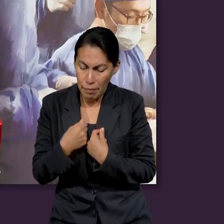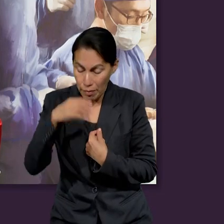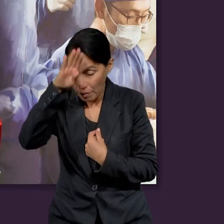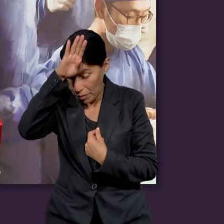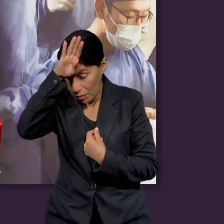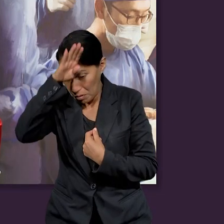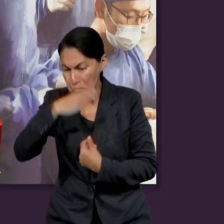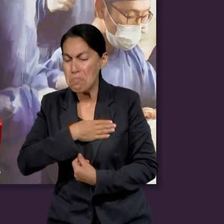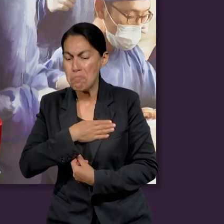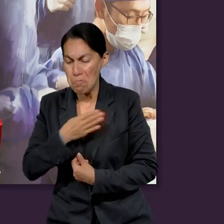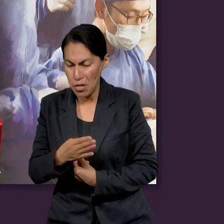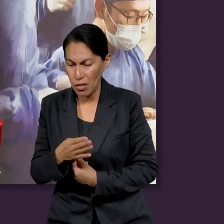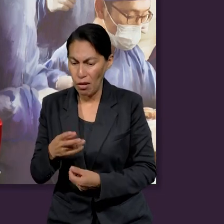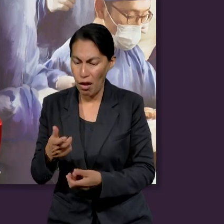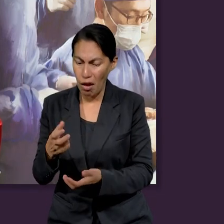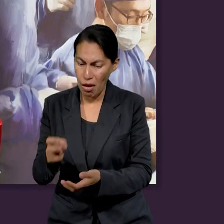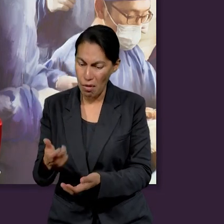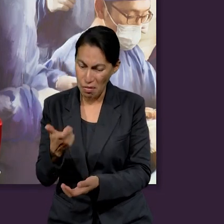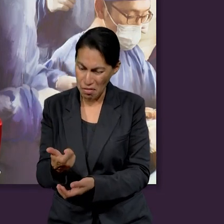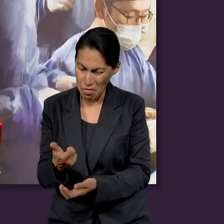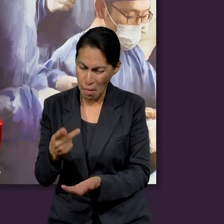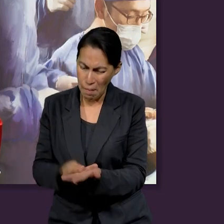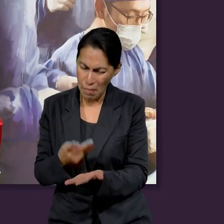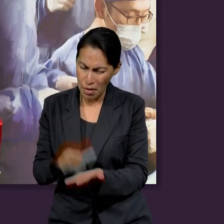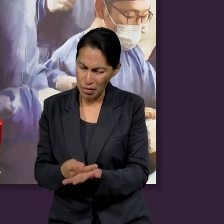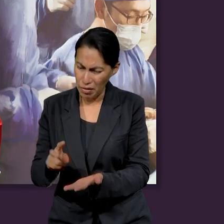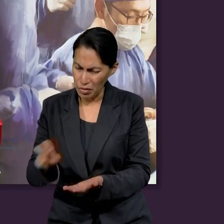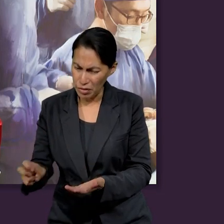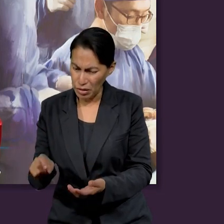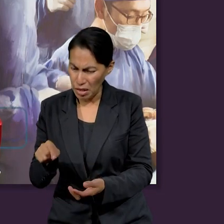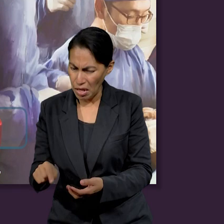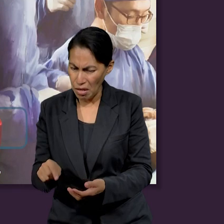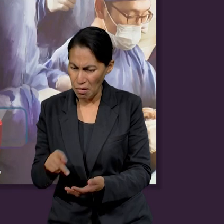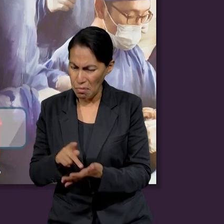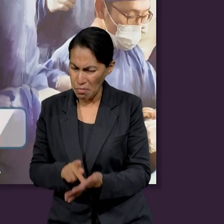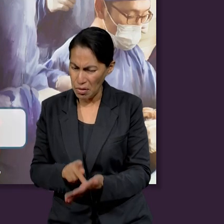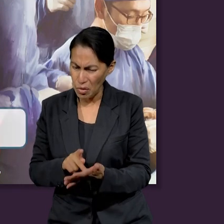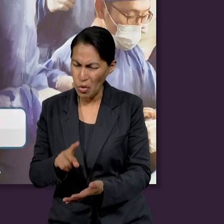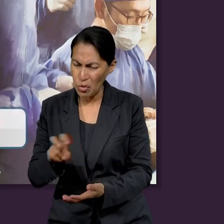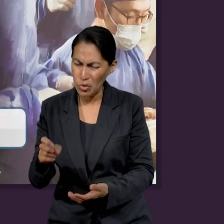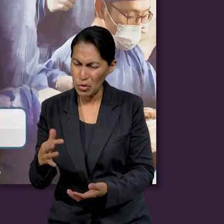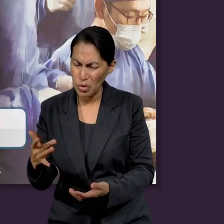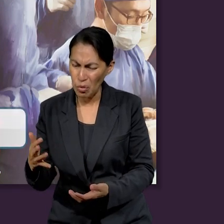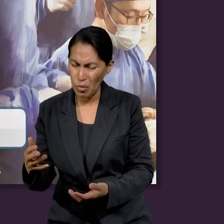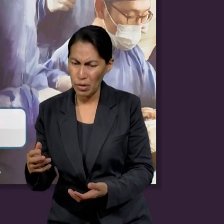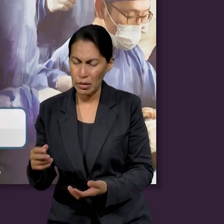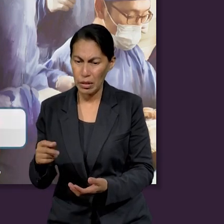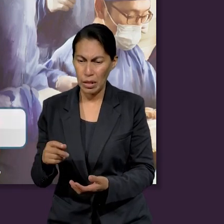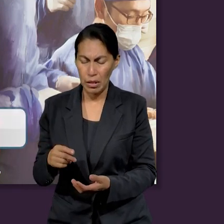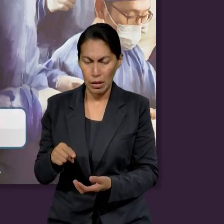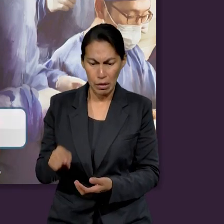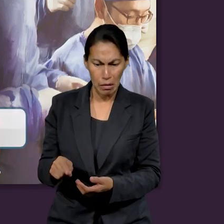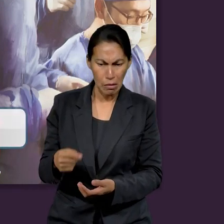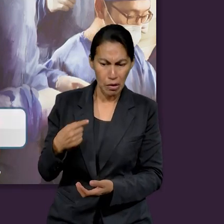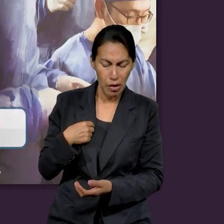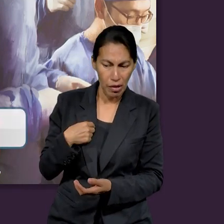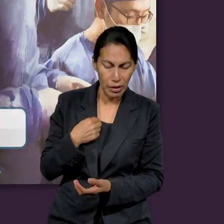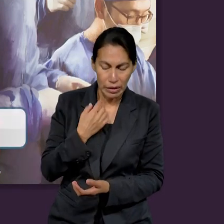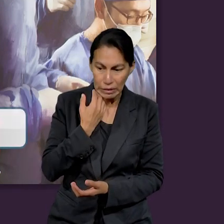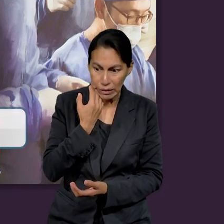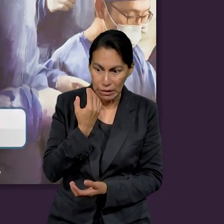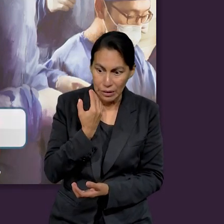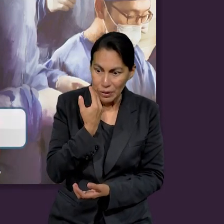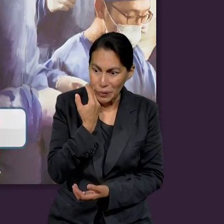y 200 ciclos de plata y un lingote de oro de peso de 50 ciclos, lo cual codicié y tomé.